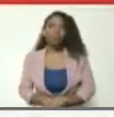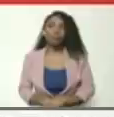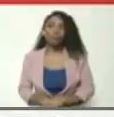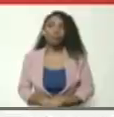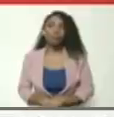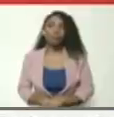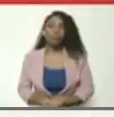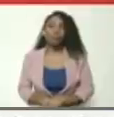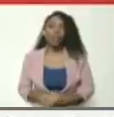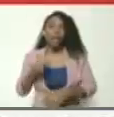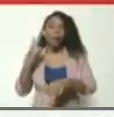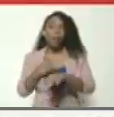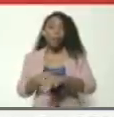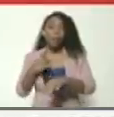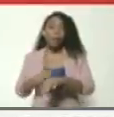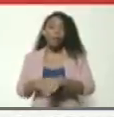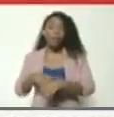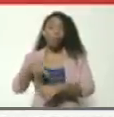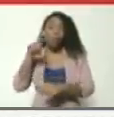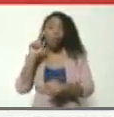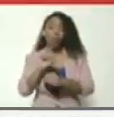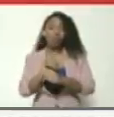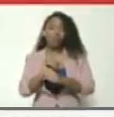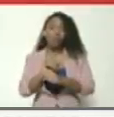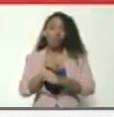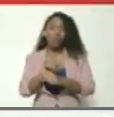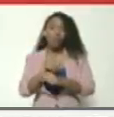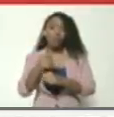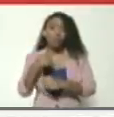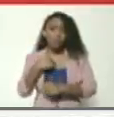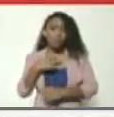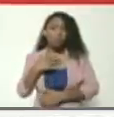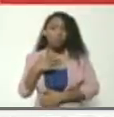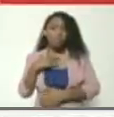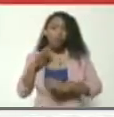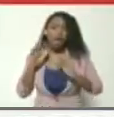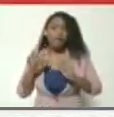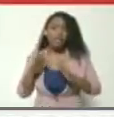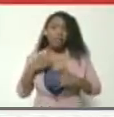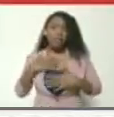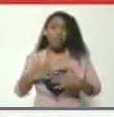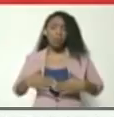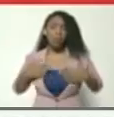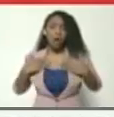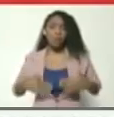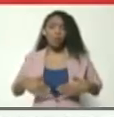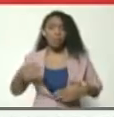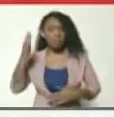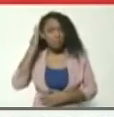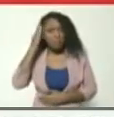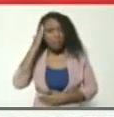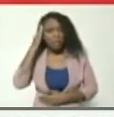Es un momento único. Yo lo siento así, en mi cuerpo, en mi ser, en mi mente.